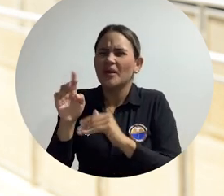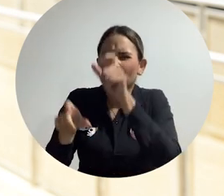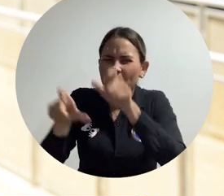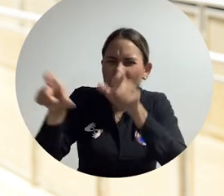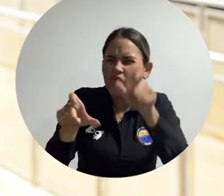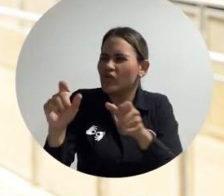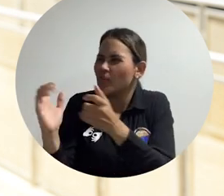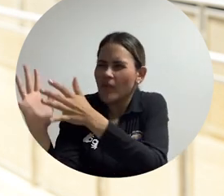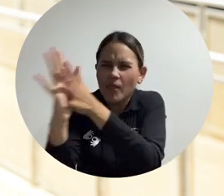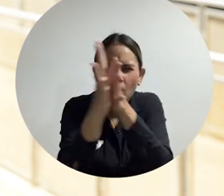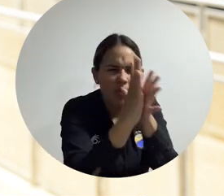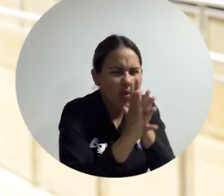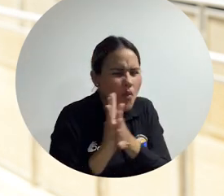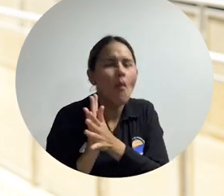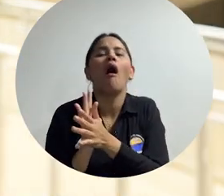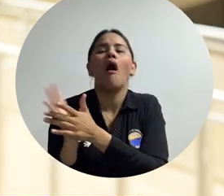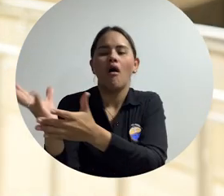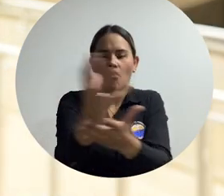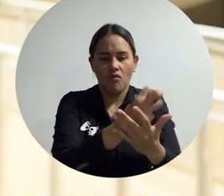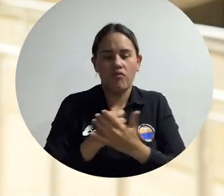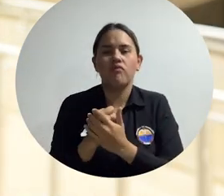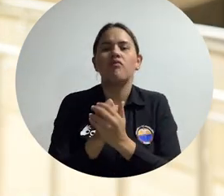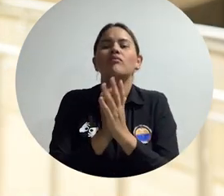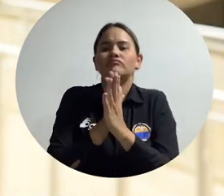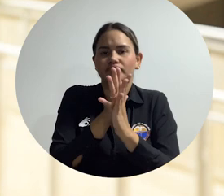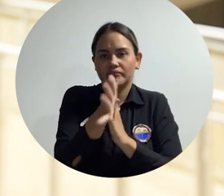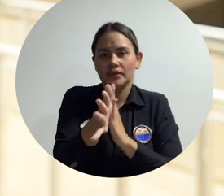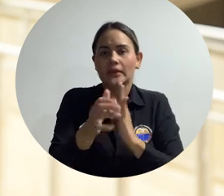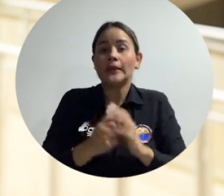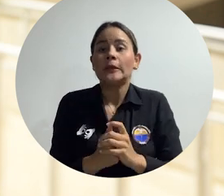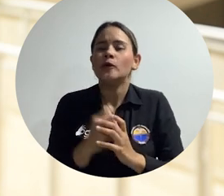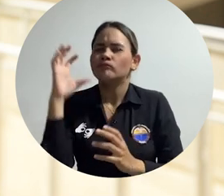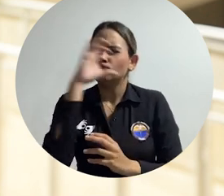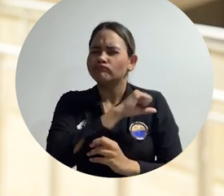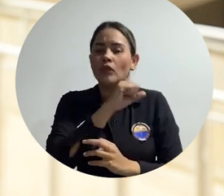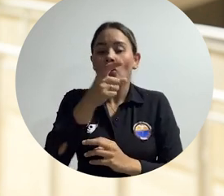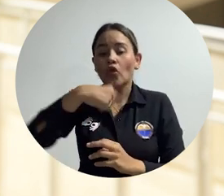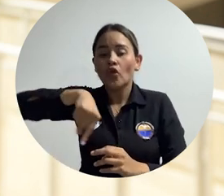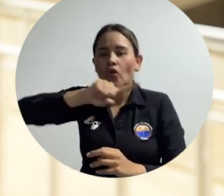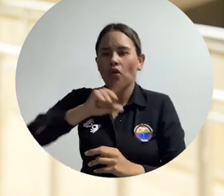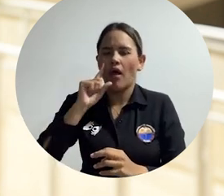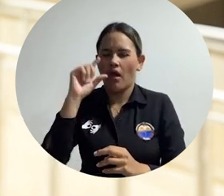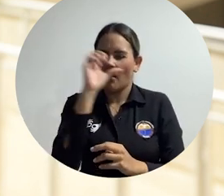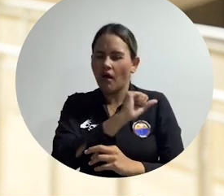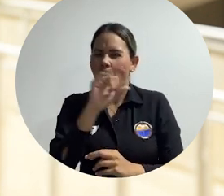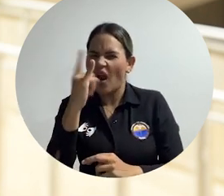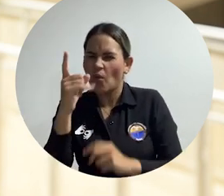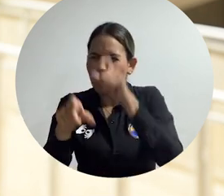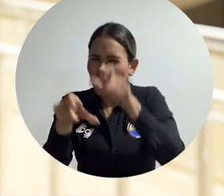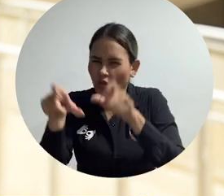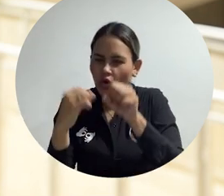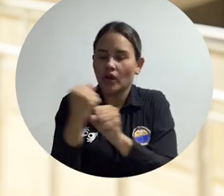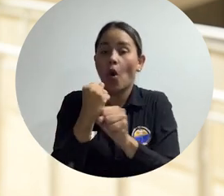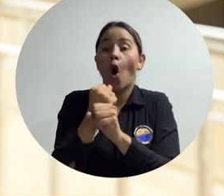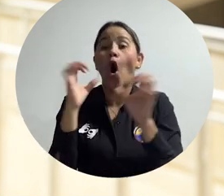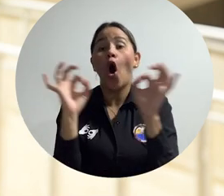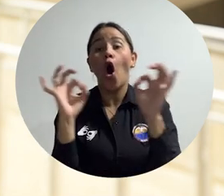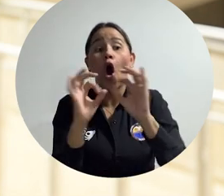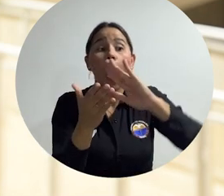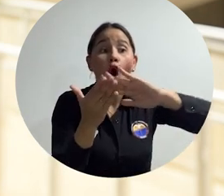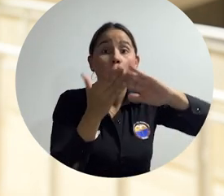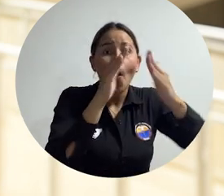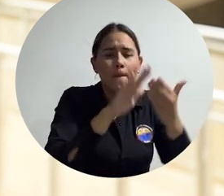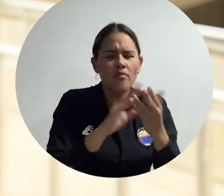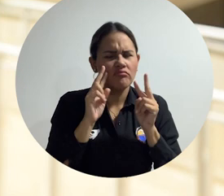como de los alrededores de la planta, donde sí vemos que tanto a los trabajadores